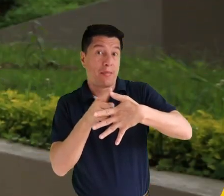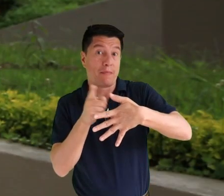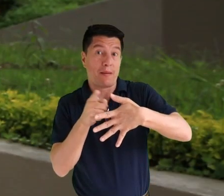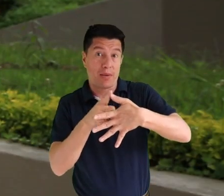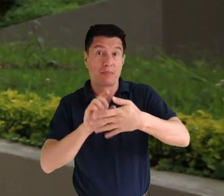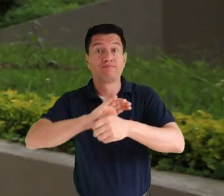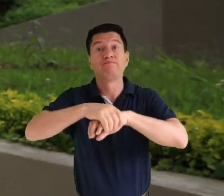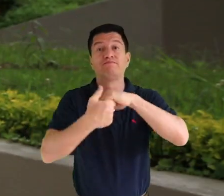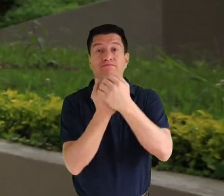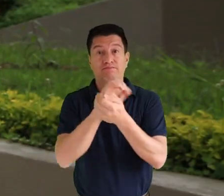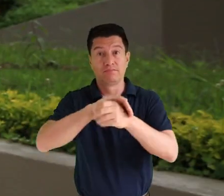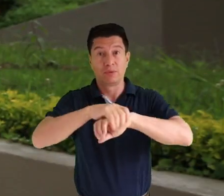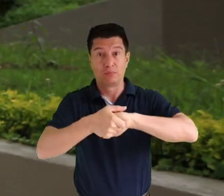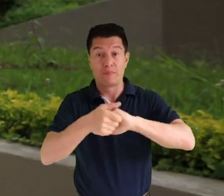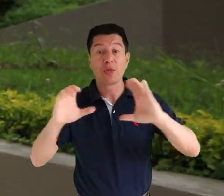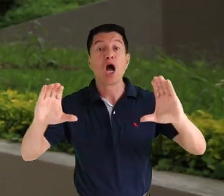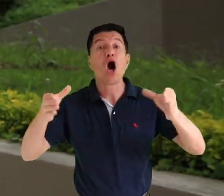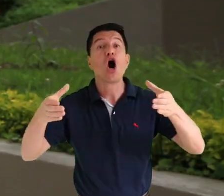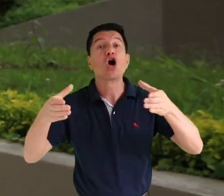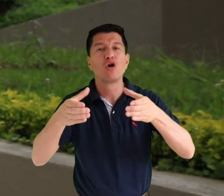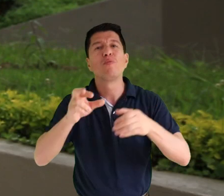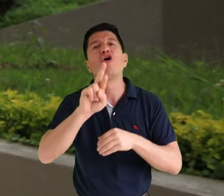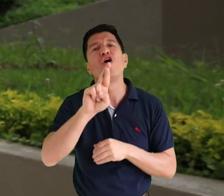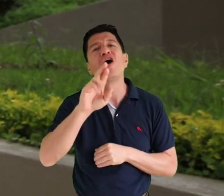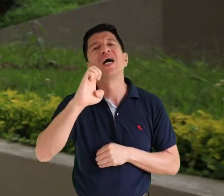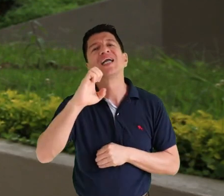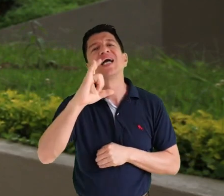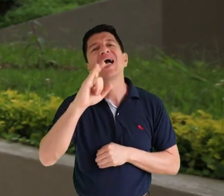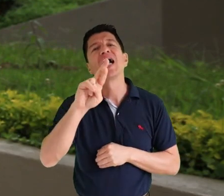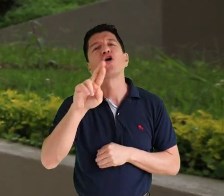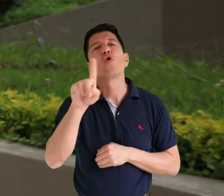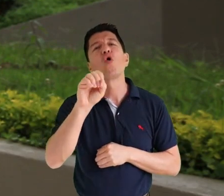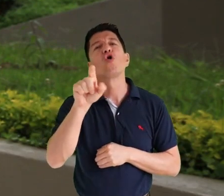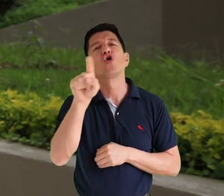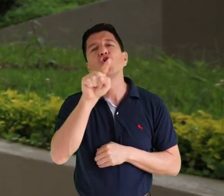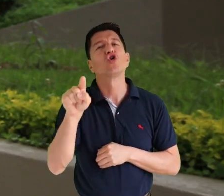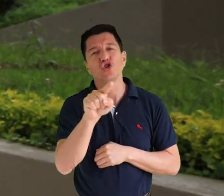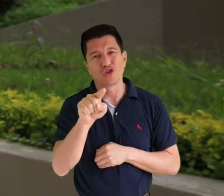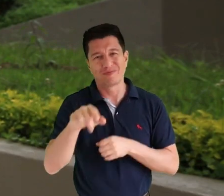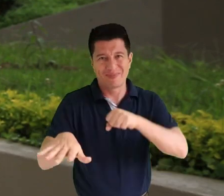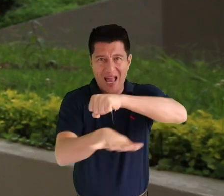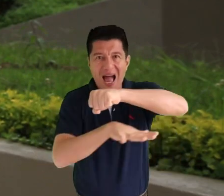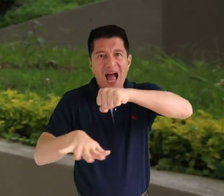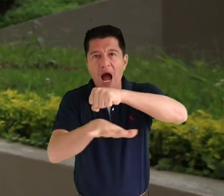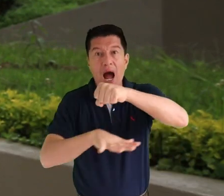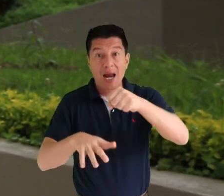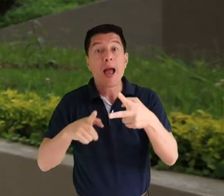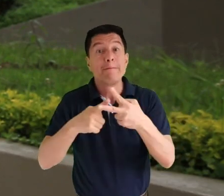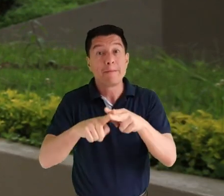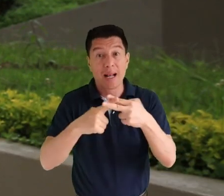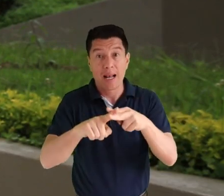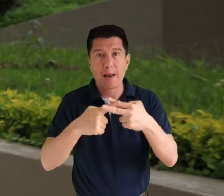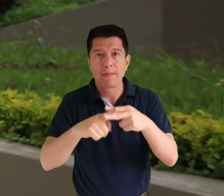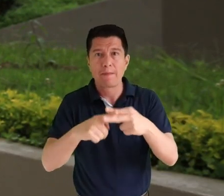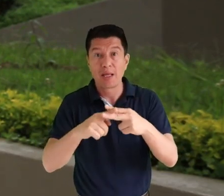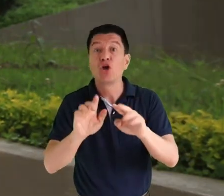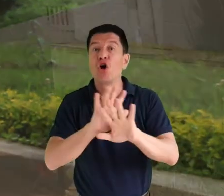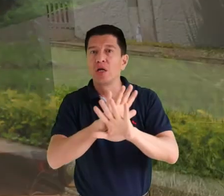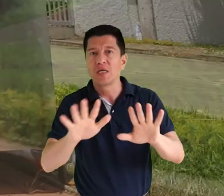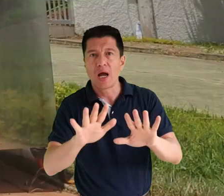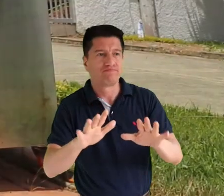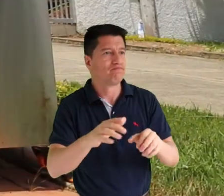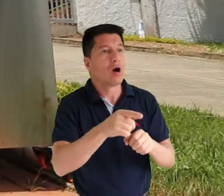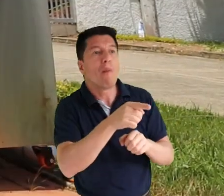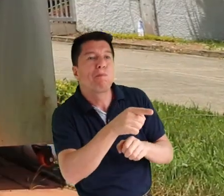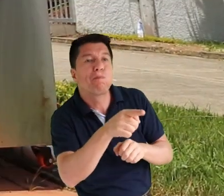número uno, lavado de manos. El grupo de recursos físicos, el área de mantenimiento, ha instalado una serie